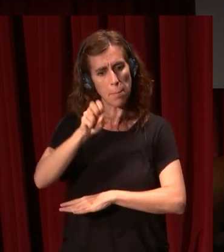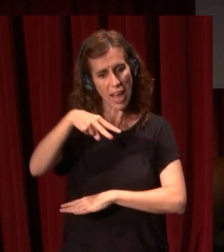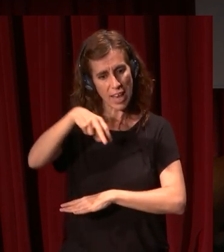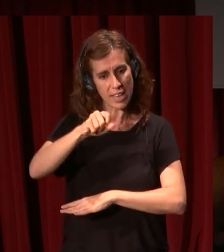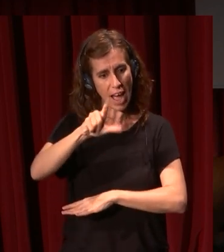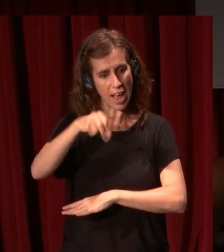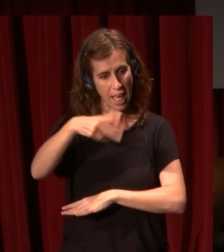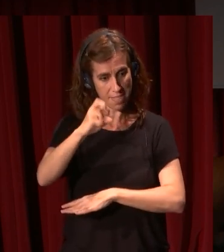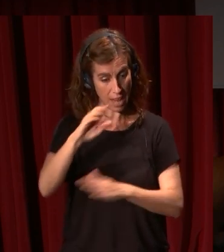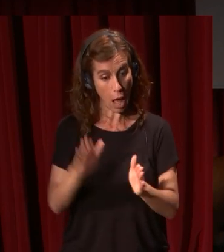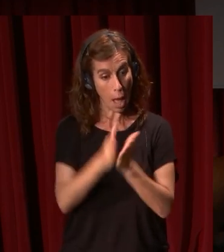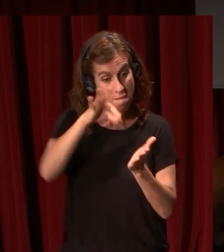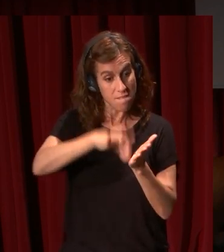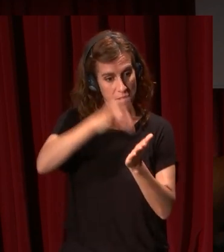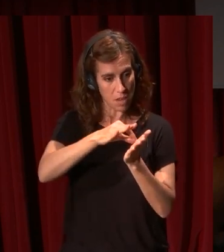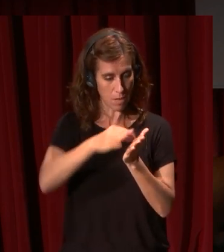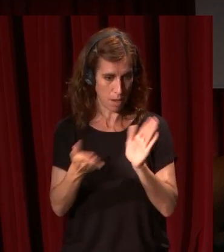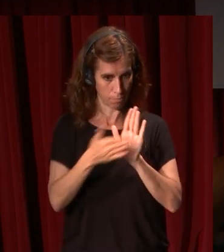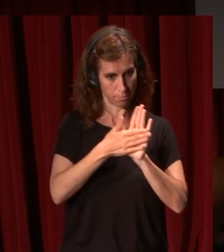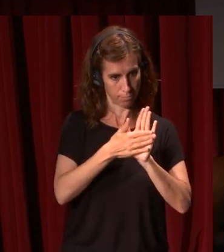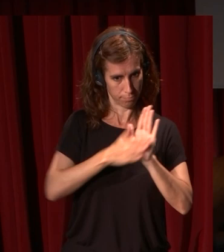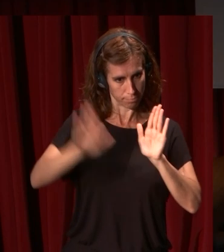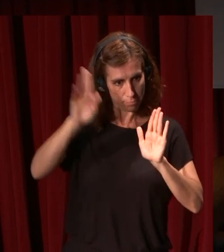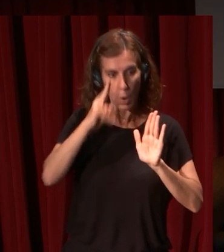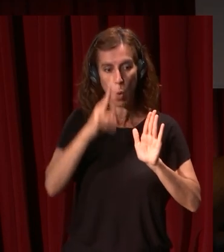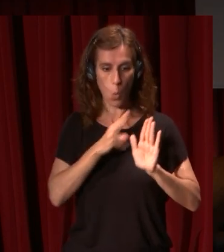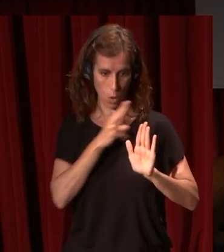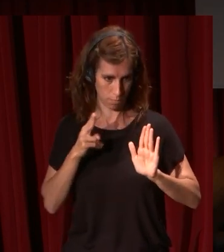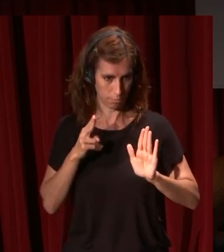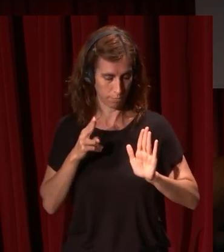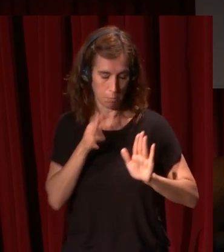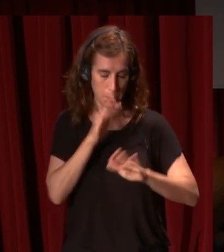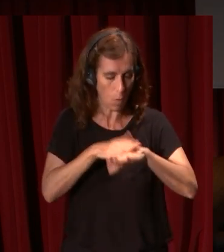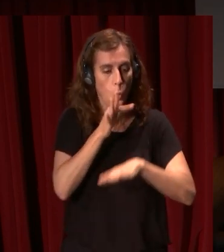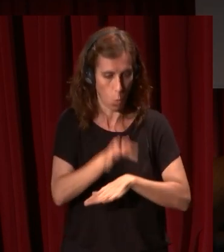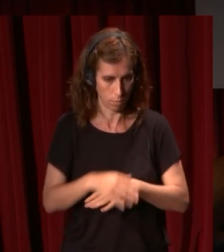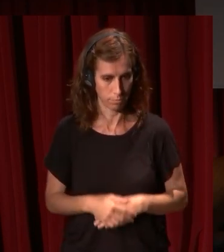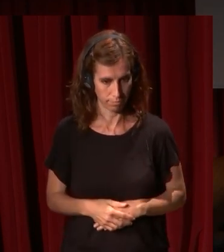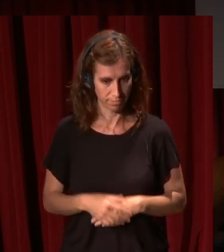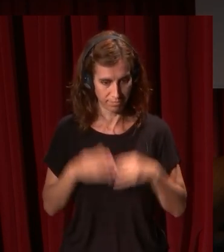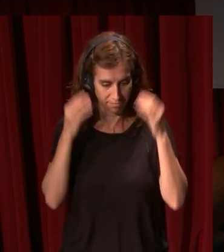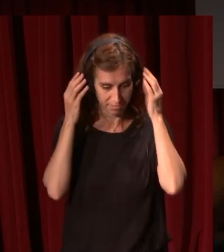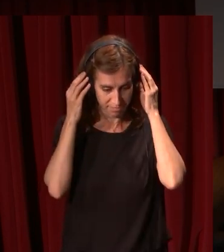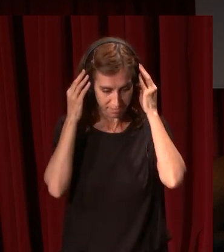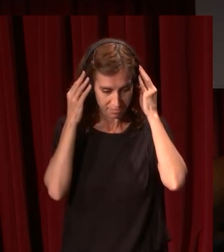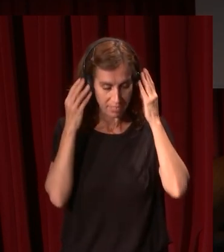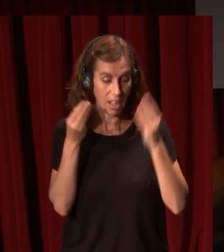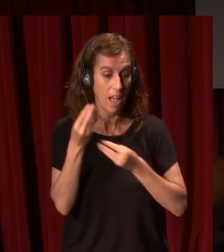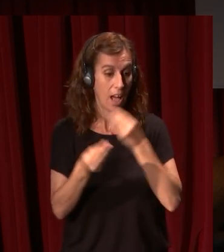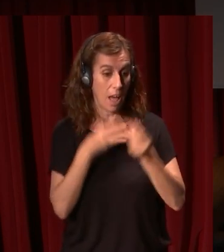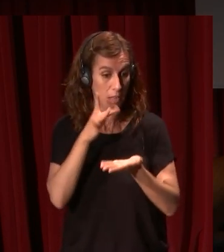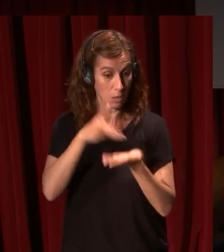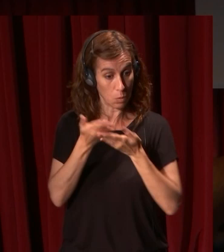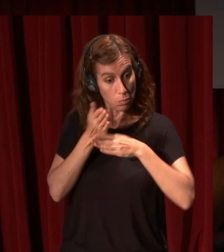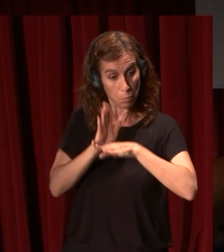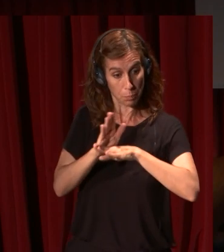sobre la Biblia de hecho el momento de la firma que él escenifica no es exactamente así y lo está haciendo para Peñaranda a quien retrata en